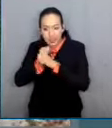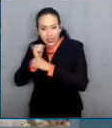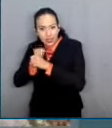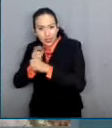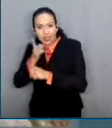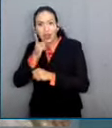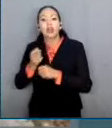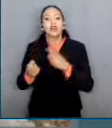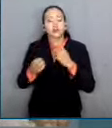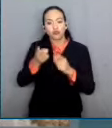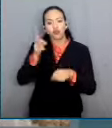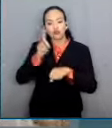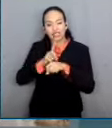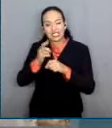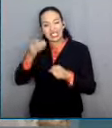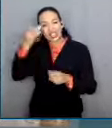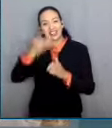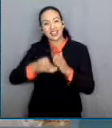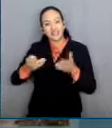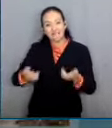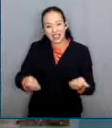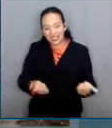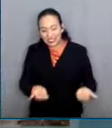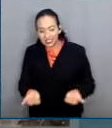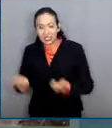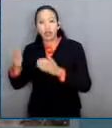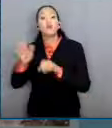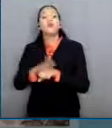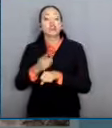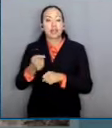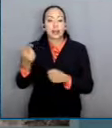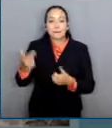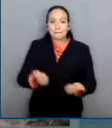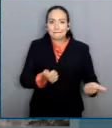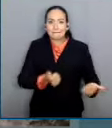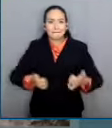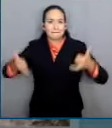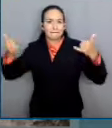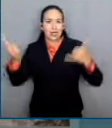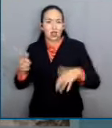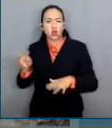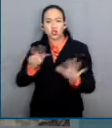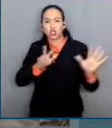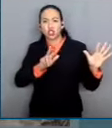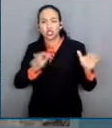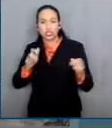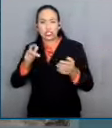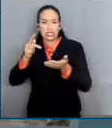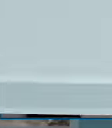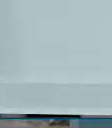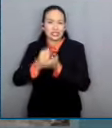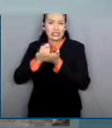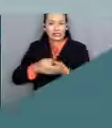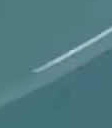pues tiene un peso de 800 toneladas. Para el canal del Poder Judicial de la Federación Jesús Daza.